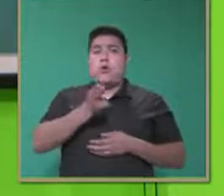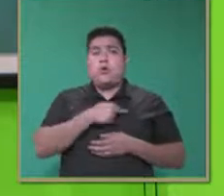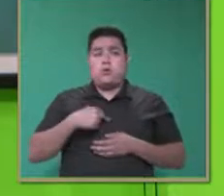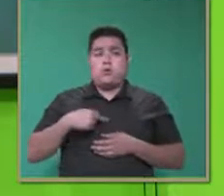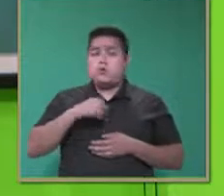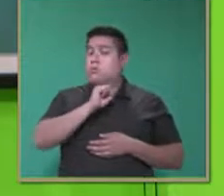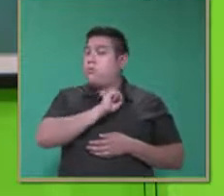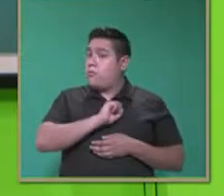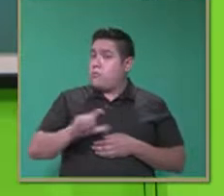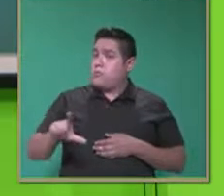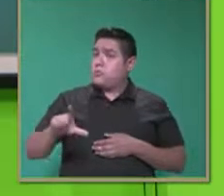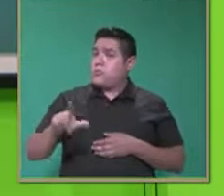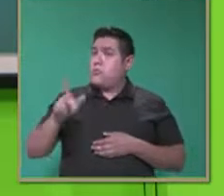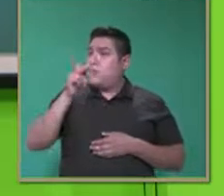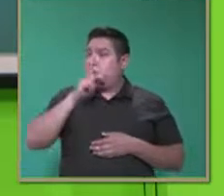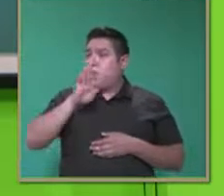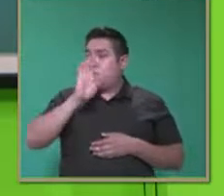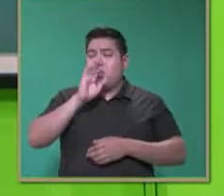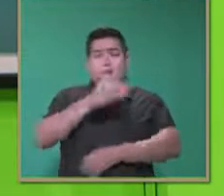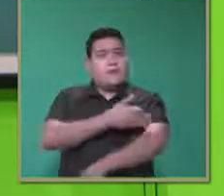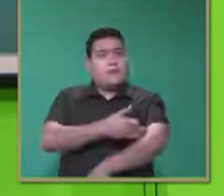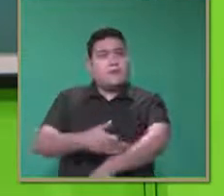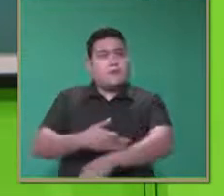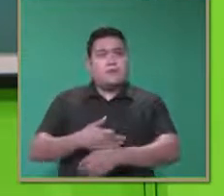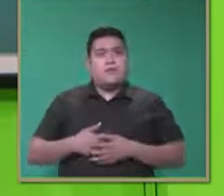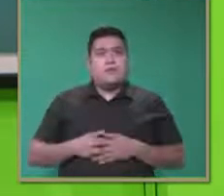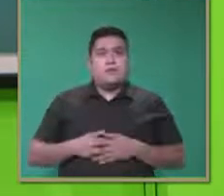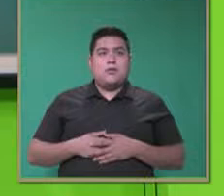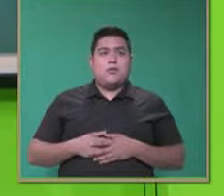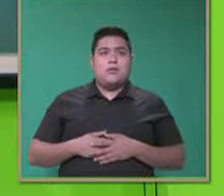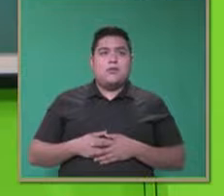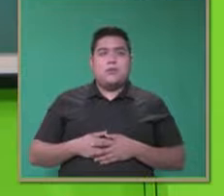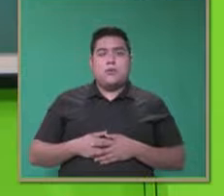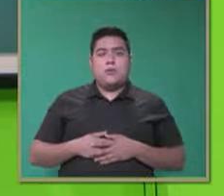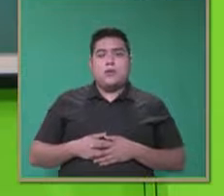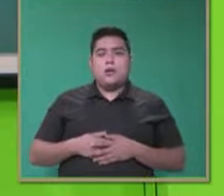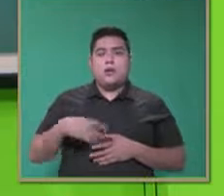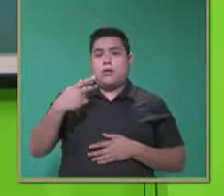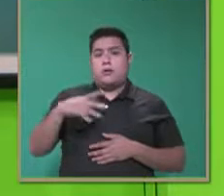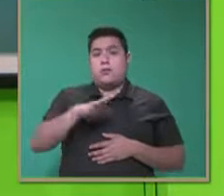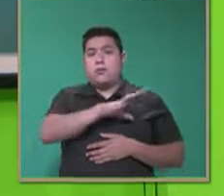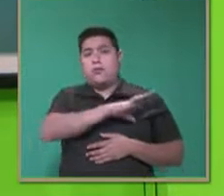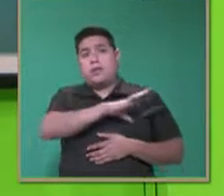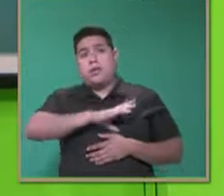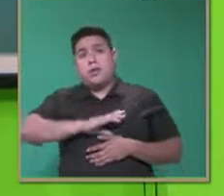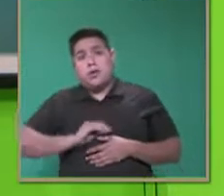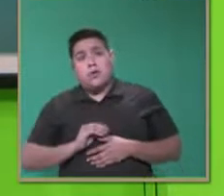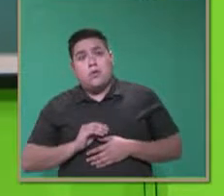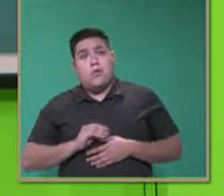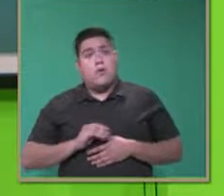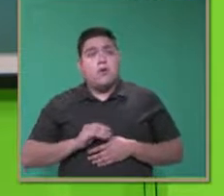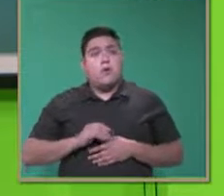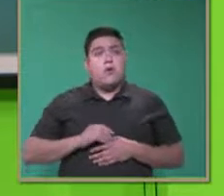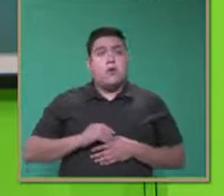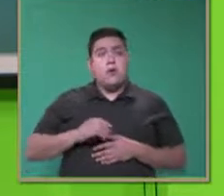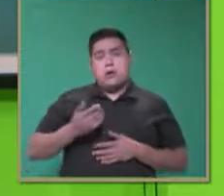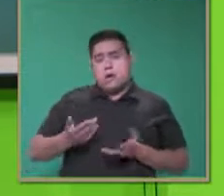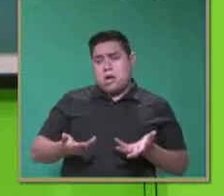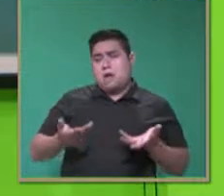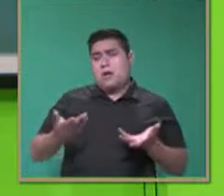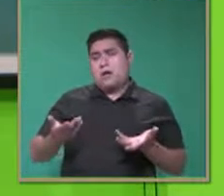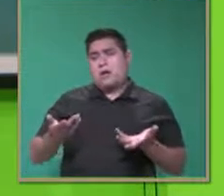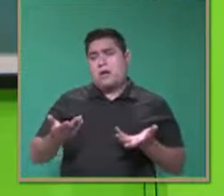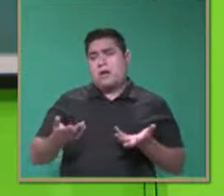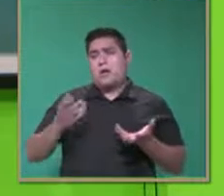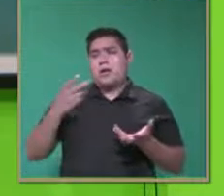profesionales o como padres de familia, vamos a ver la forma en que a nuestro hijo se le facilita más establecer